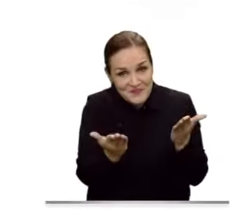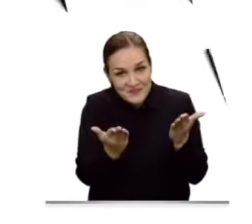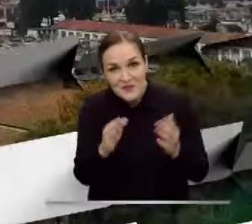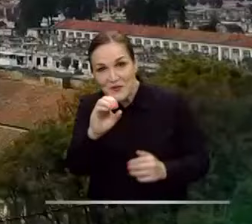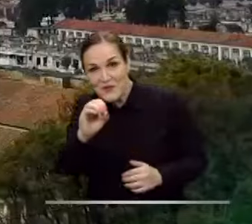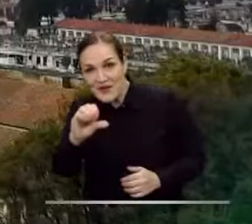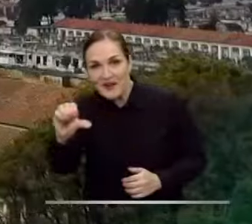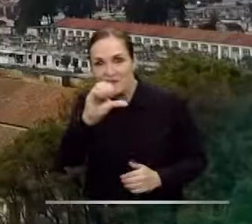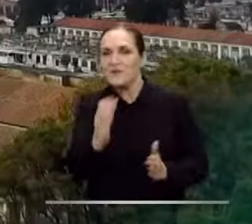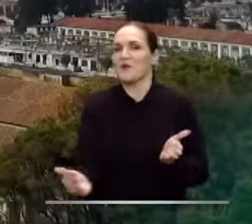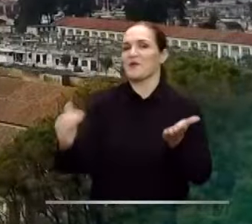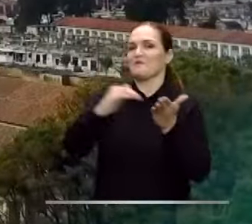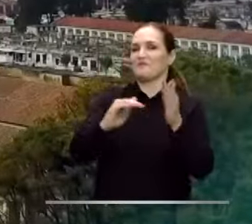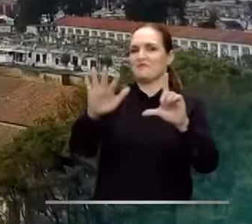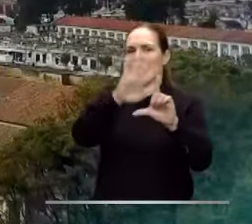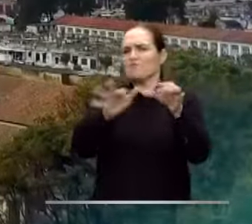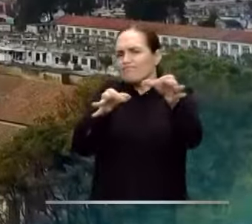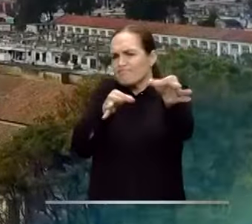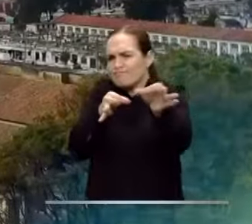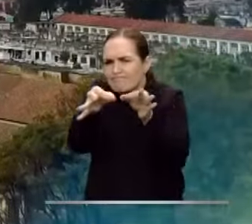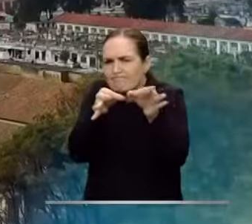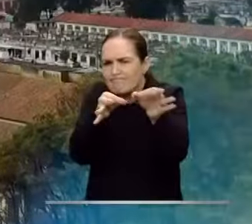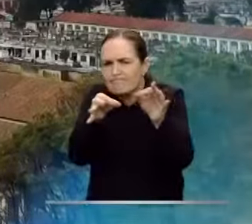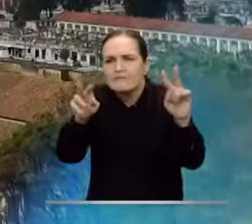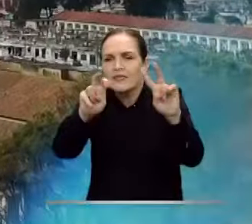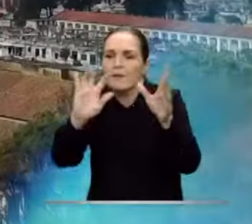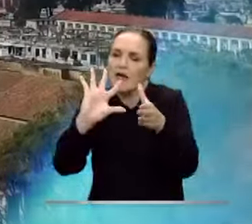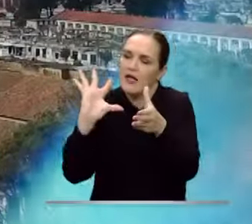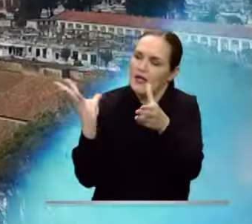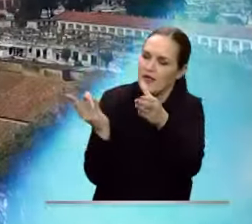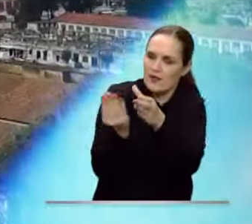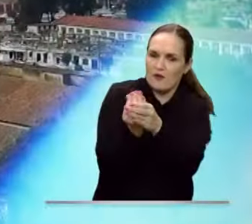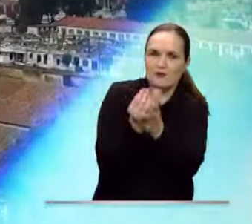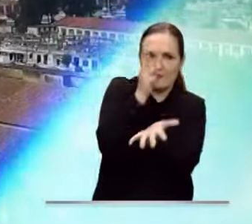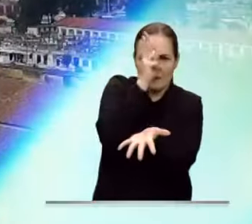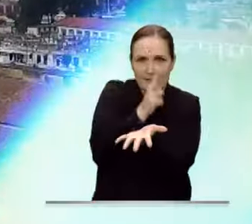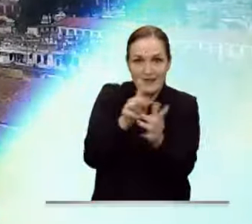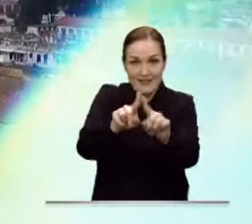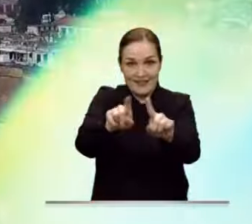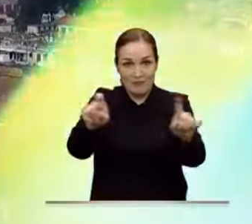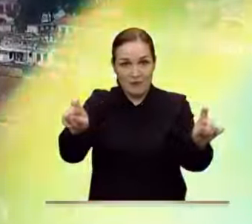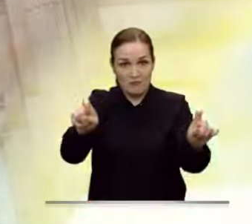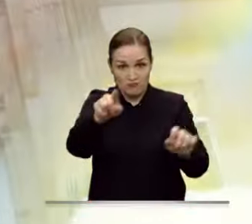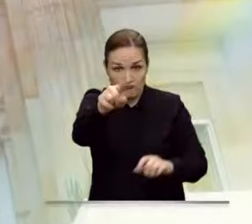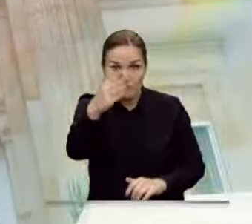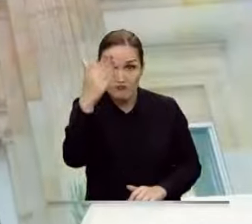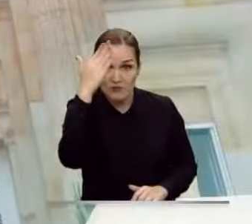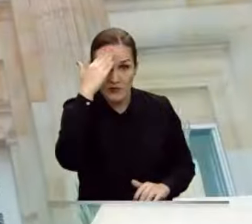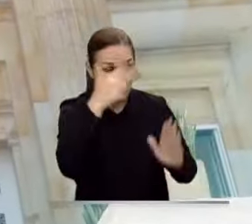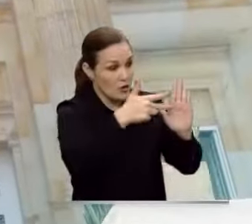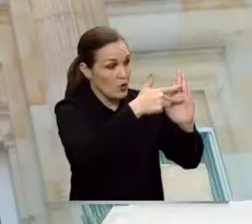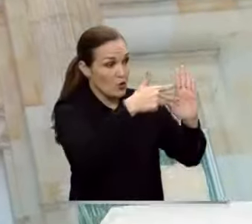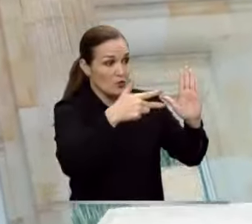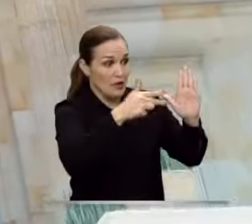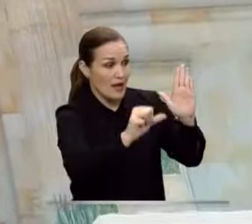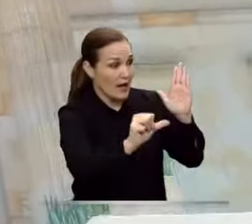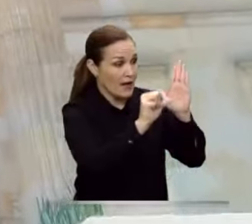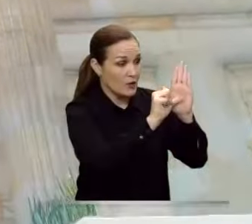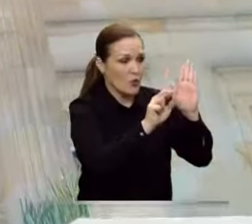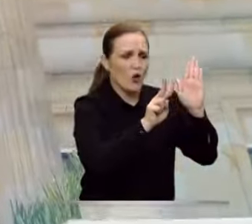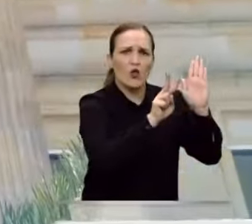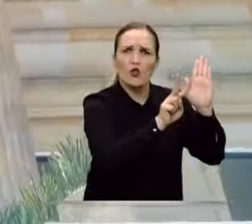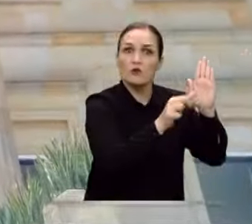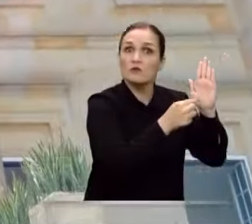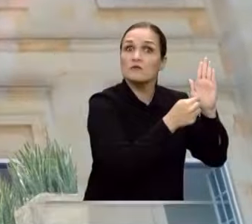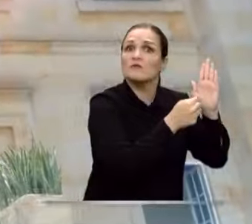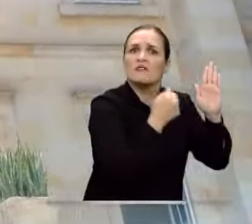Hola, bienvenidos y bienvenidas a otra cápsula explicativa acerca de la inclusión y la diversidad. ¿Sabía usted que en el artículo 2 de la